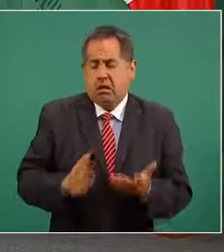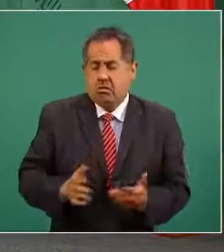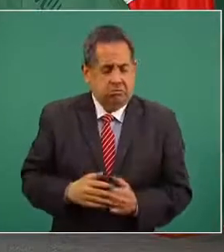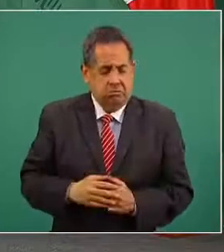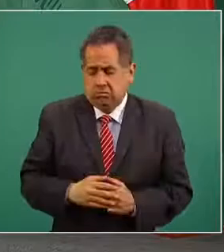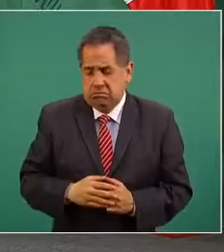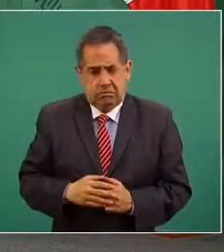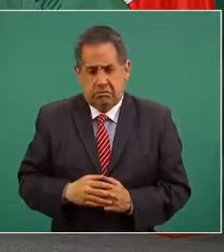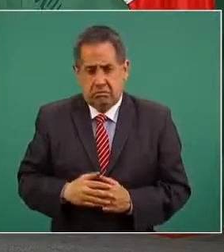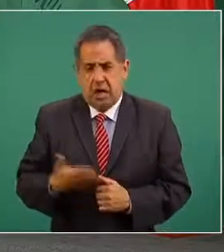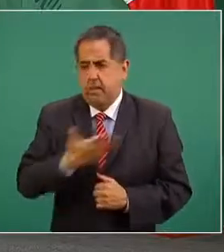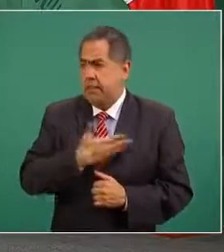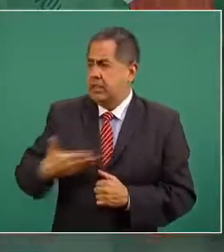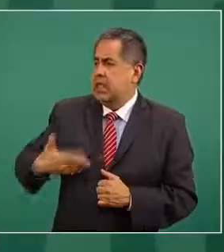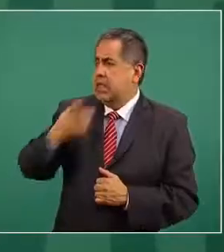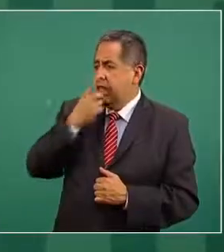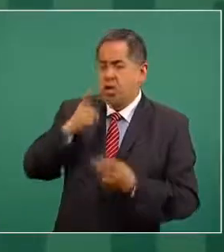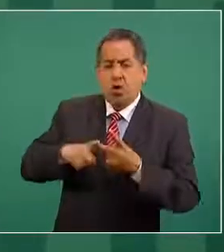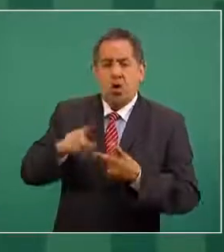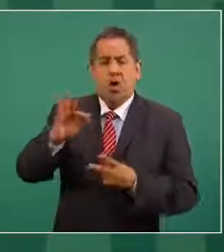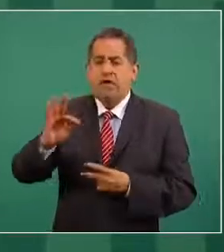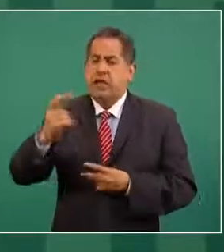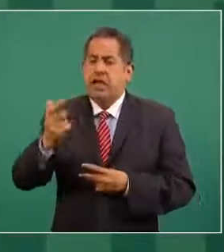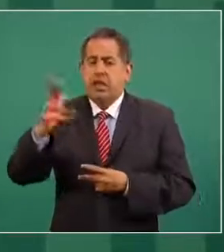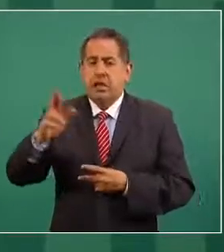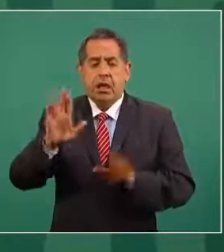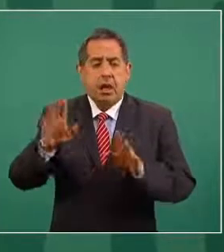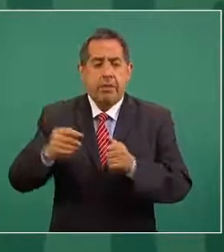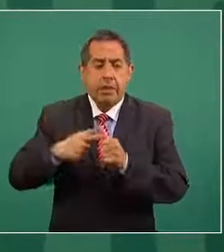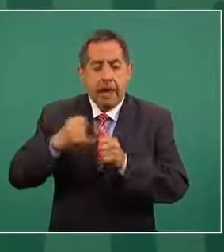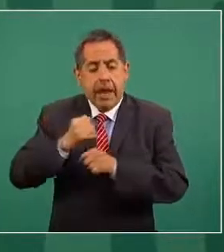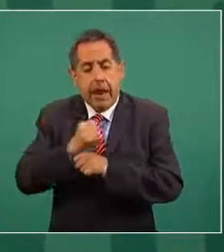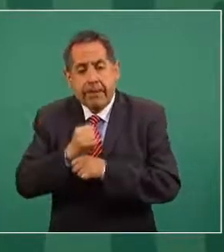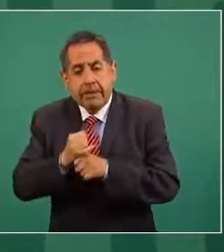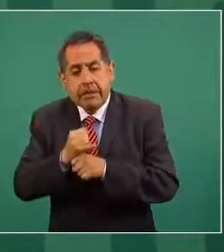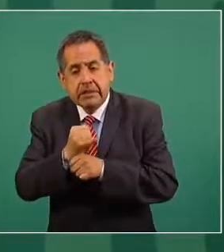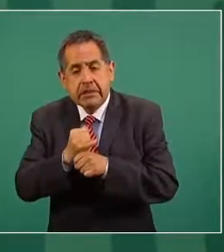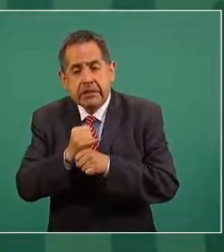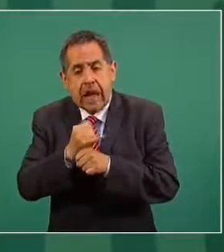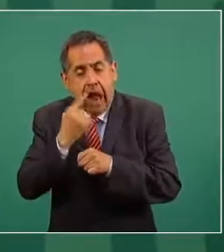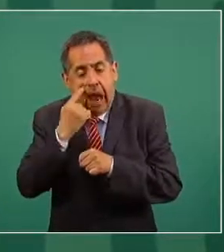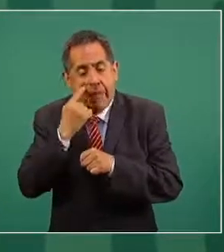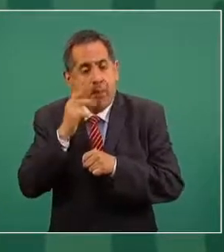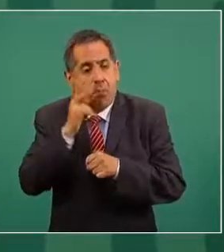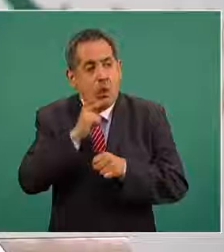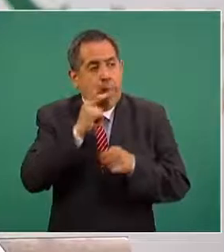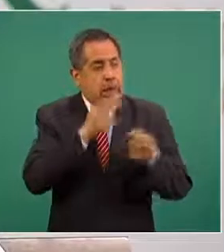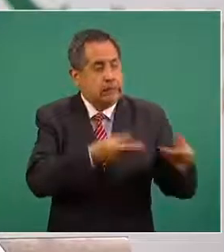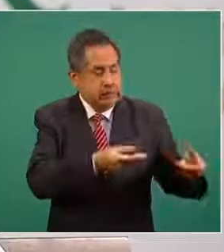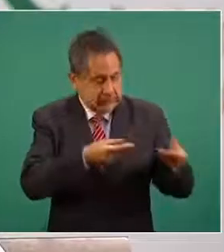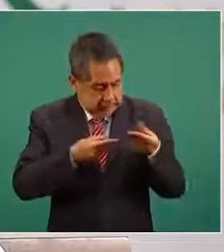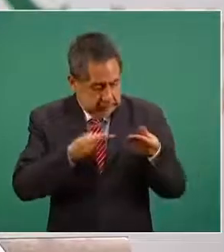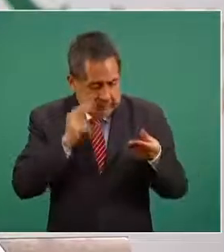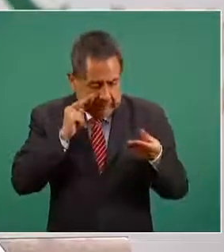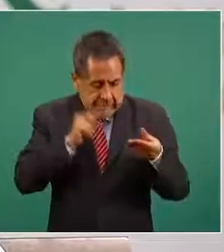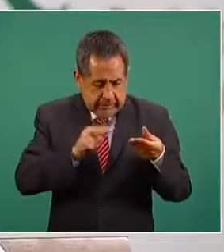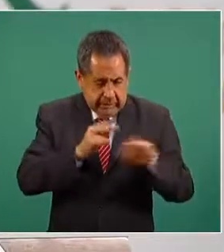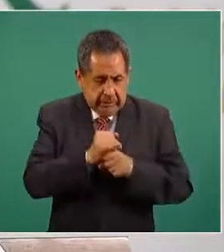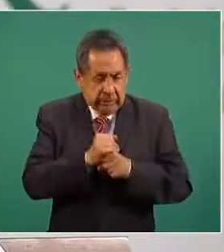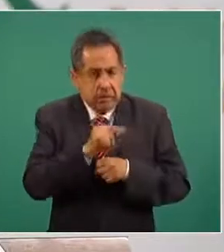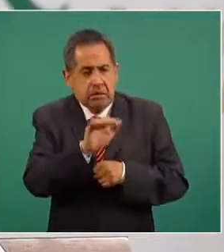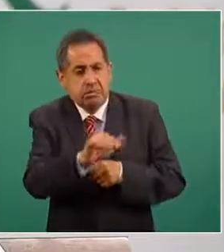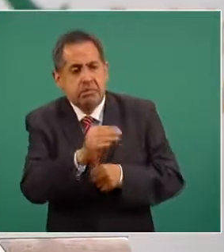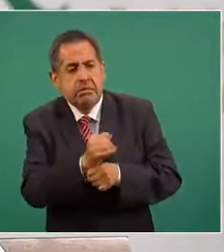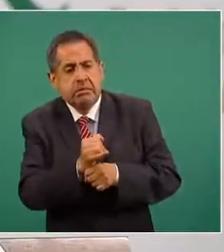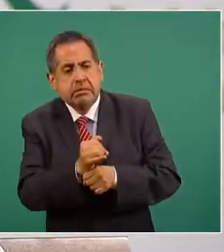¿Qué dijo el Fiscal General? Desde luego. Vamos a investigar los elementos que nos mandaron y vamos a llegar a una